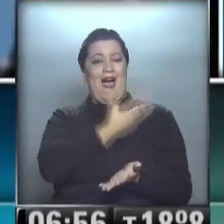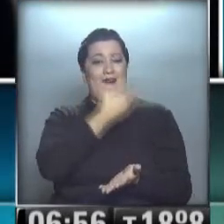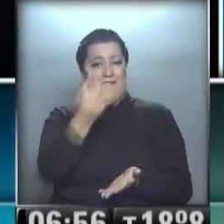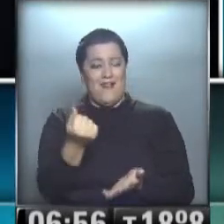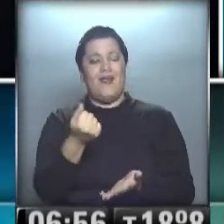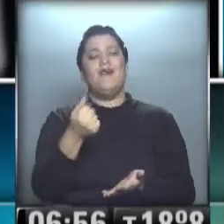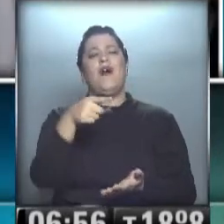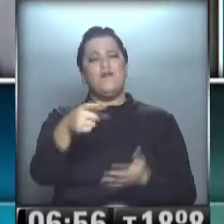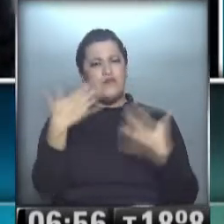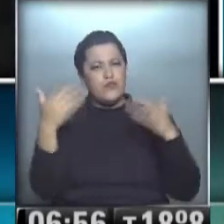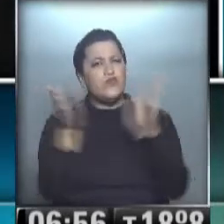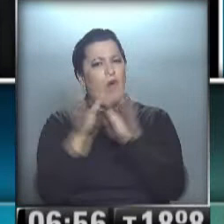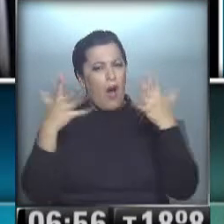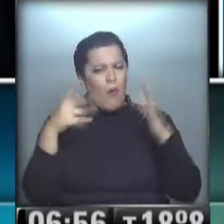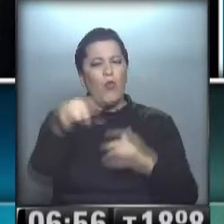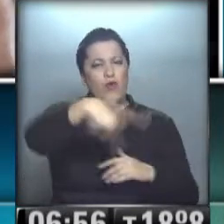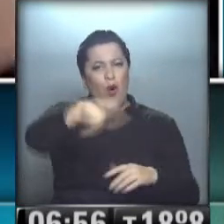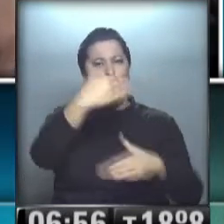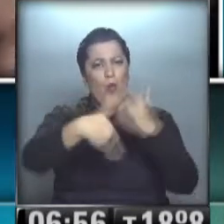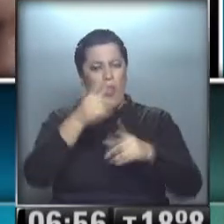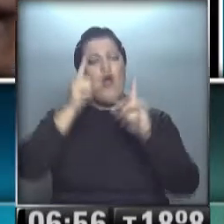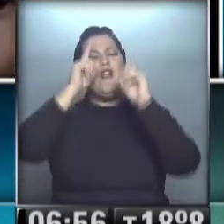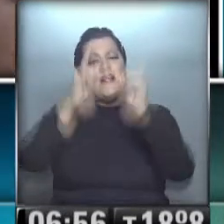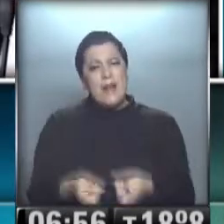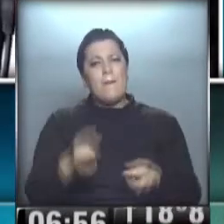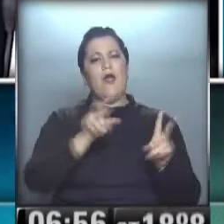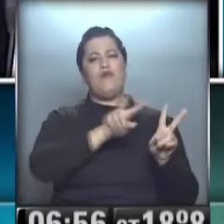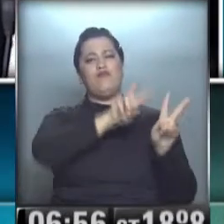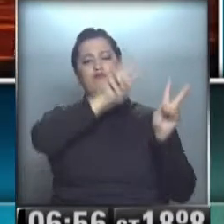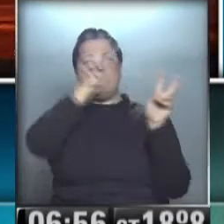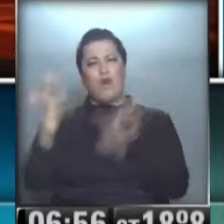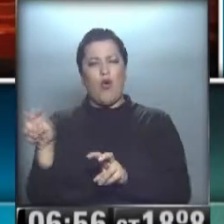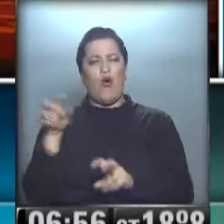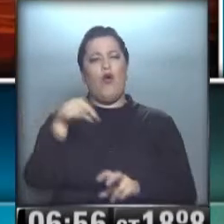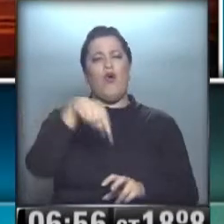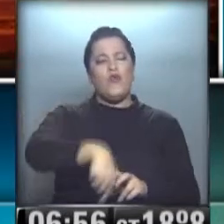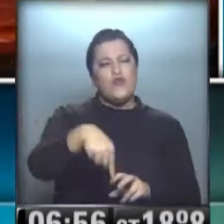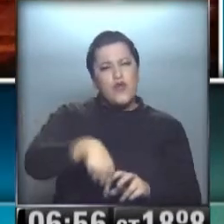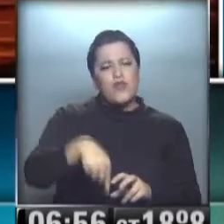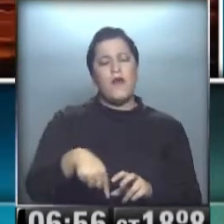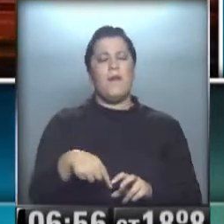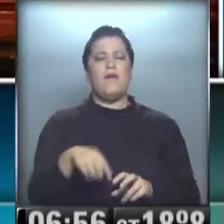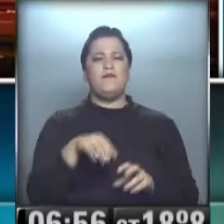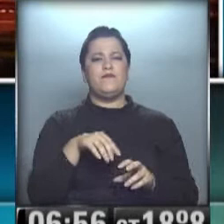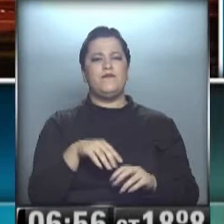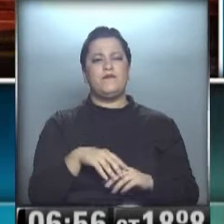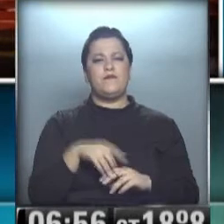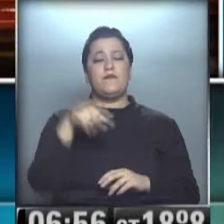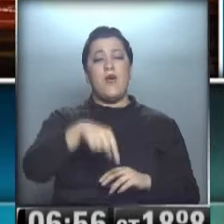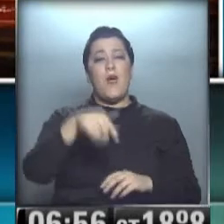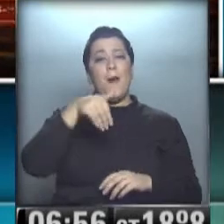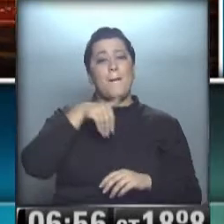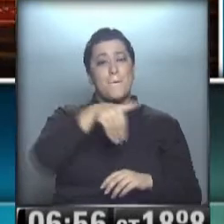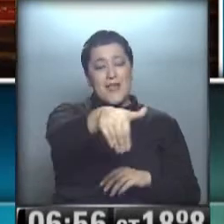y aplaudió a la selección. También en esta edición de Visión 7 estaremos analizando, entre otros temas, micros.